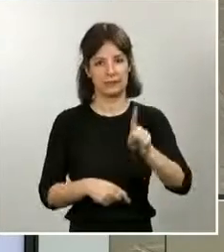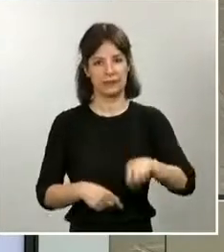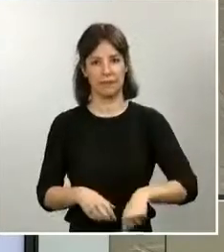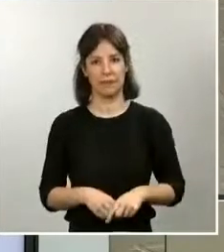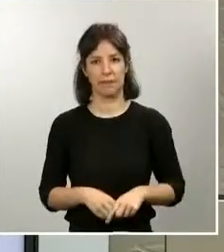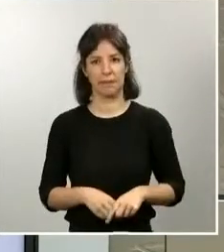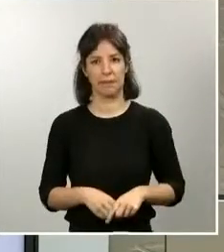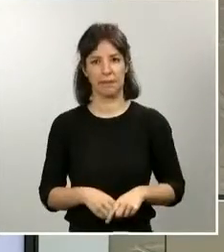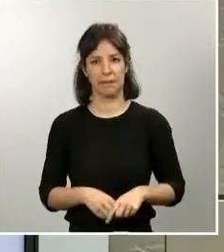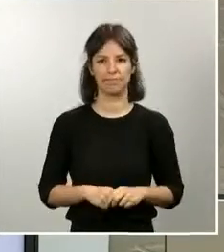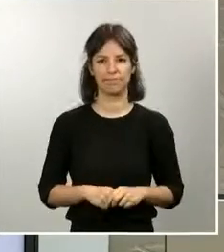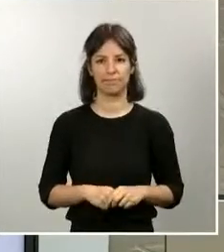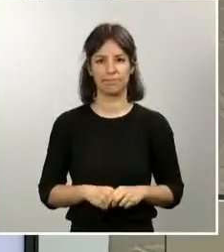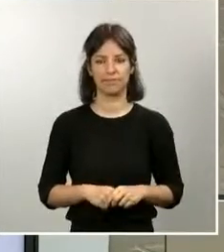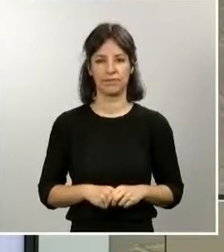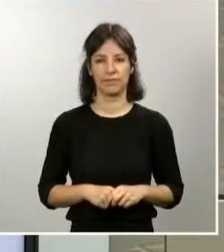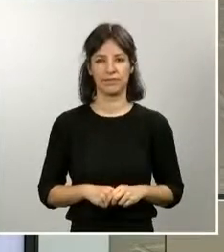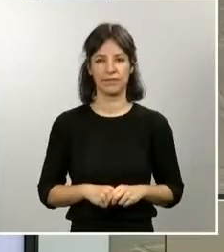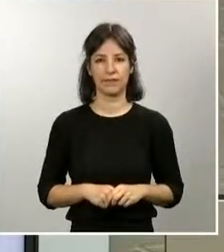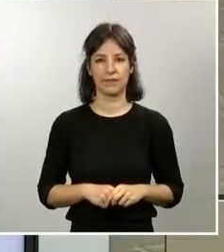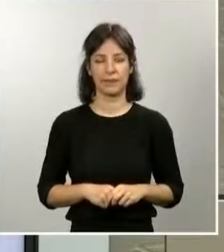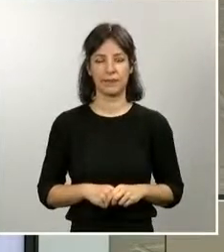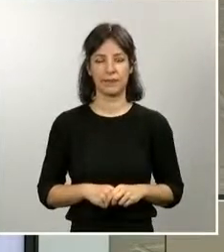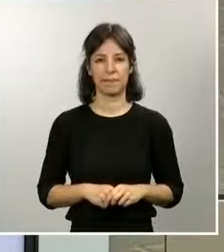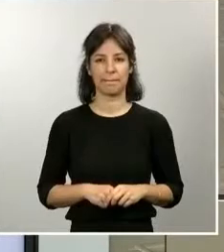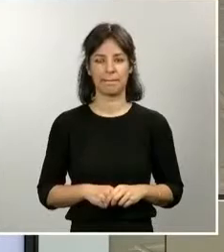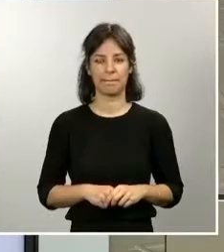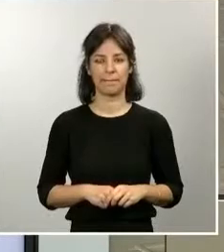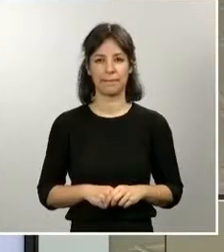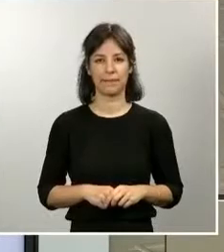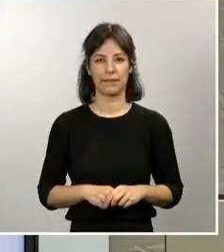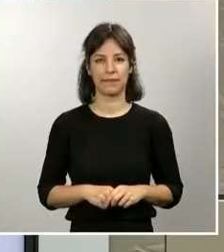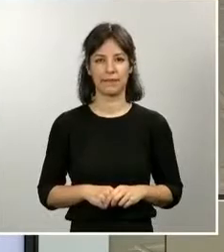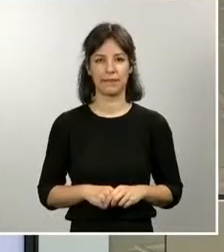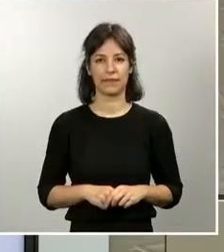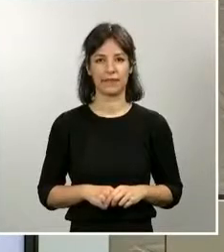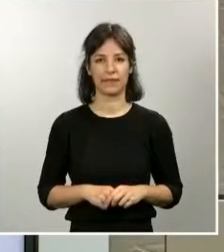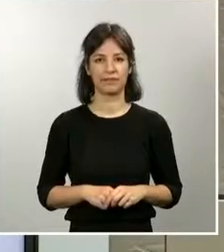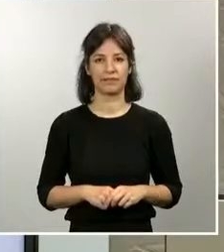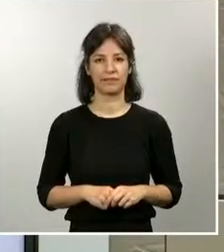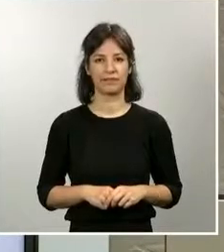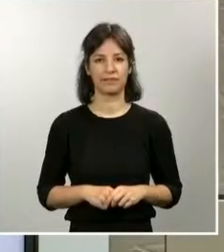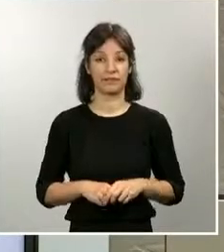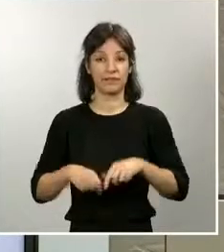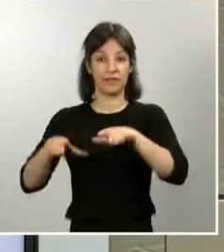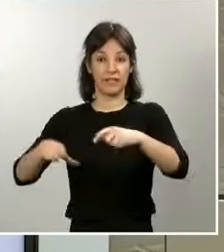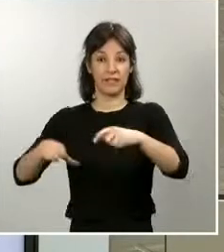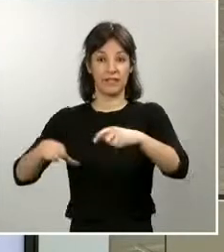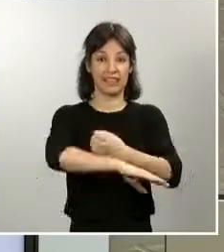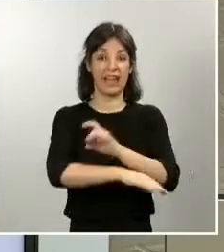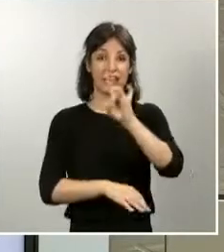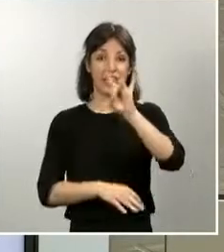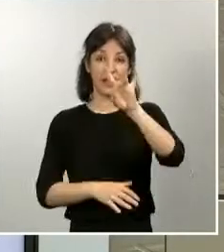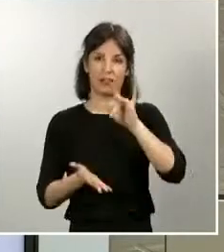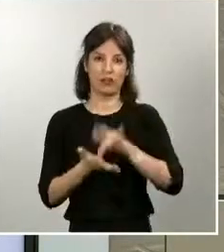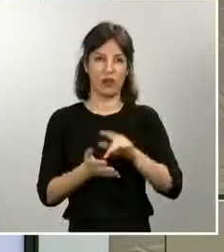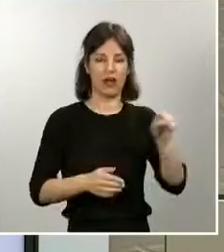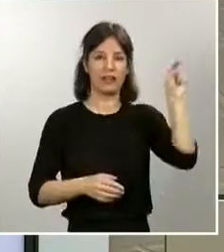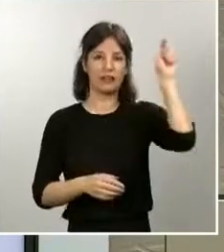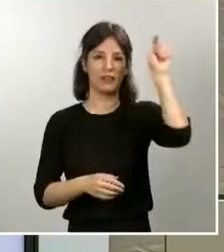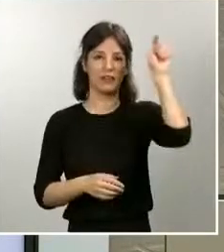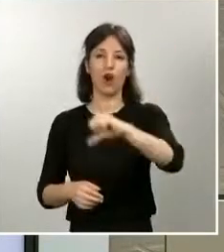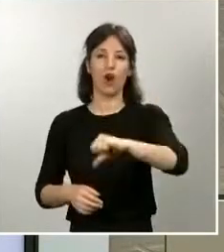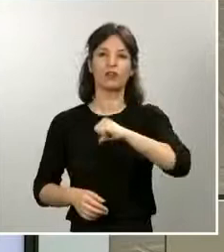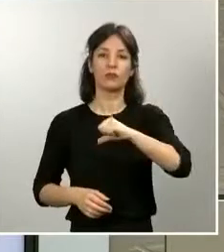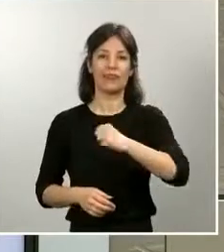Adicionalmente, pues se intervendrá en 15 estaciones de ferrocarril, 3 hospitales, 20 centros